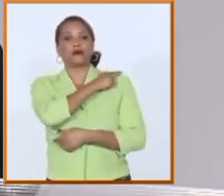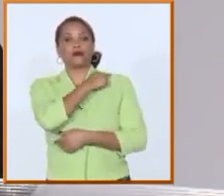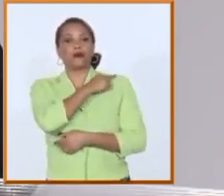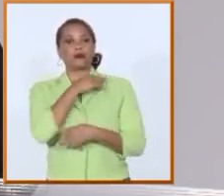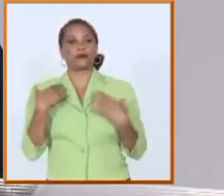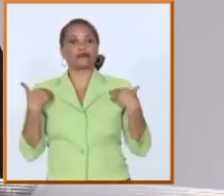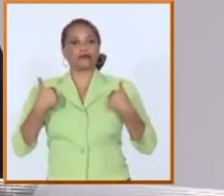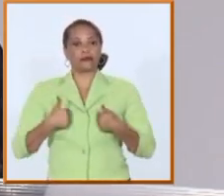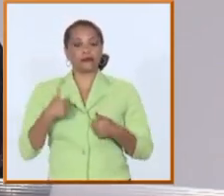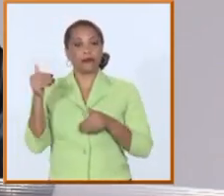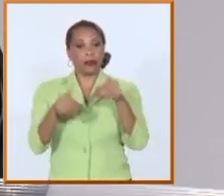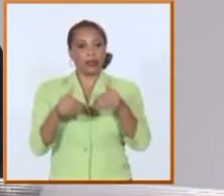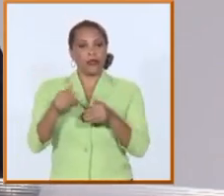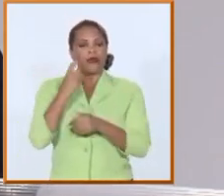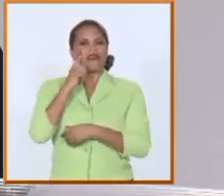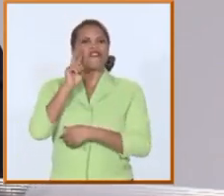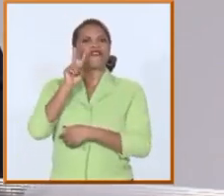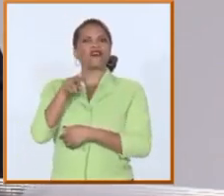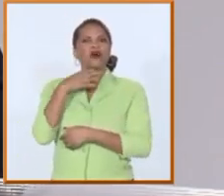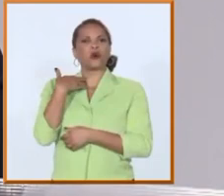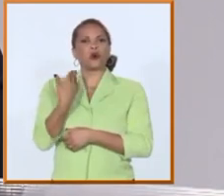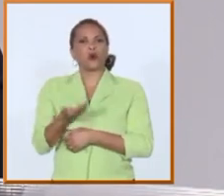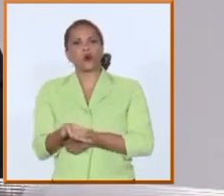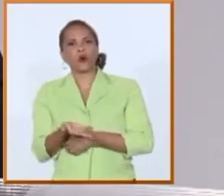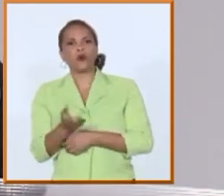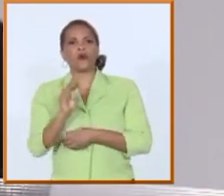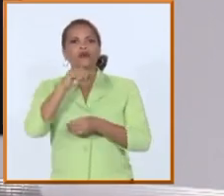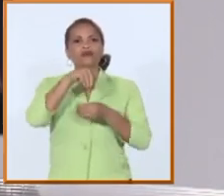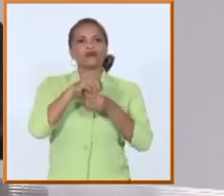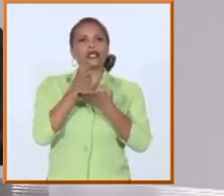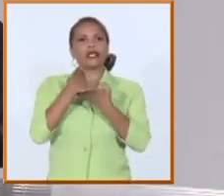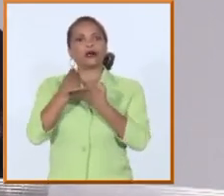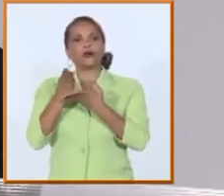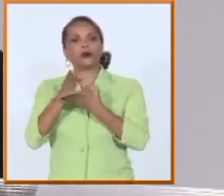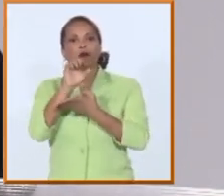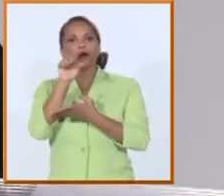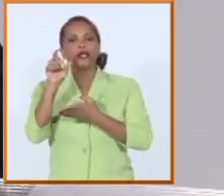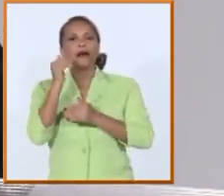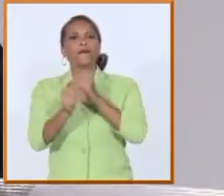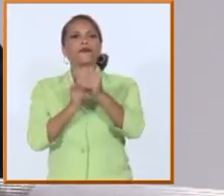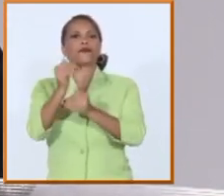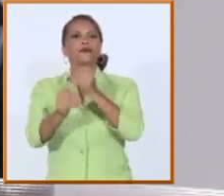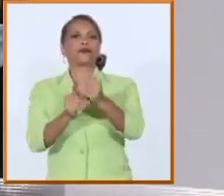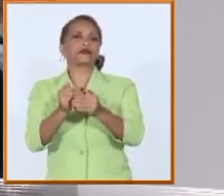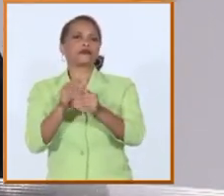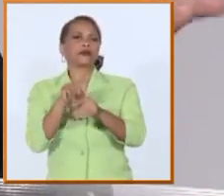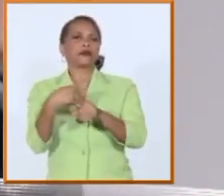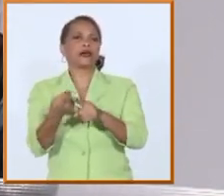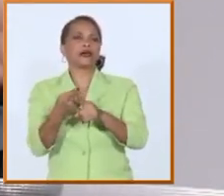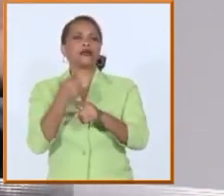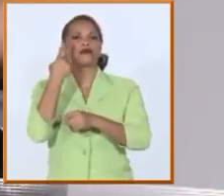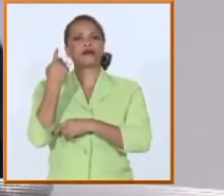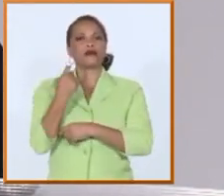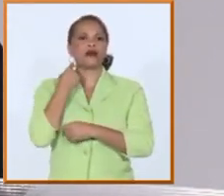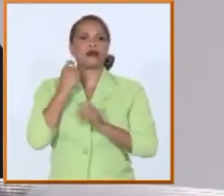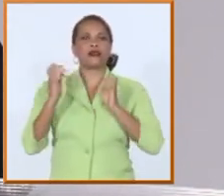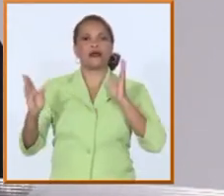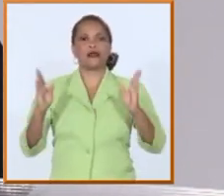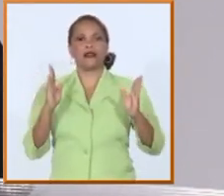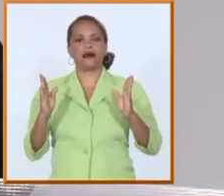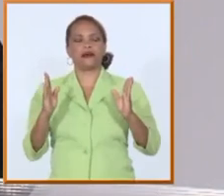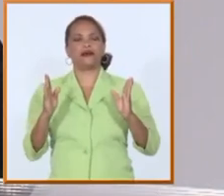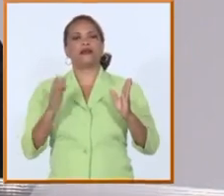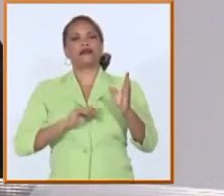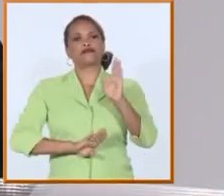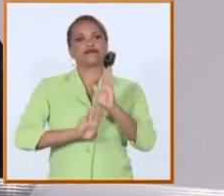para verificar el estado en que se encuentra la institución y cuáles son sus proyecciones para lo que resta de año para el desarrollo de los procesos